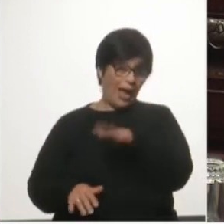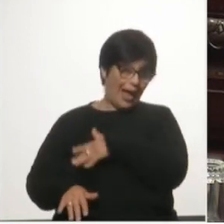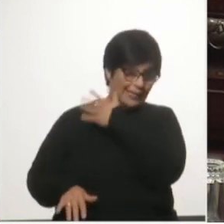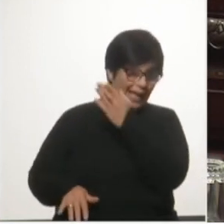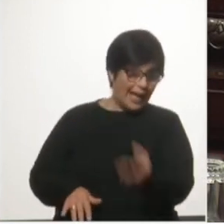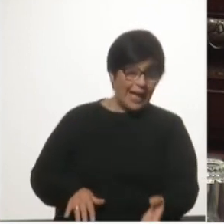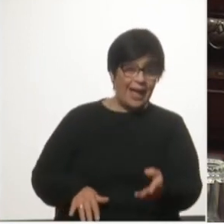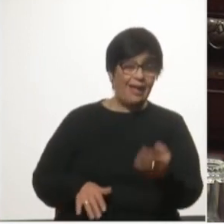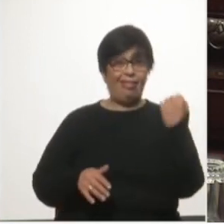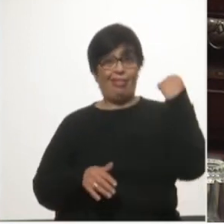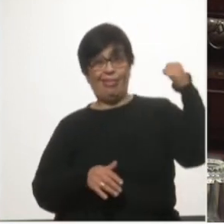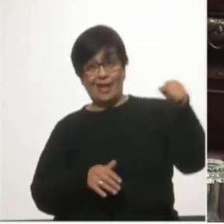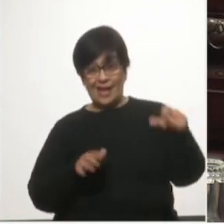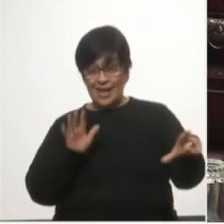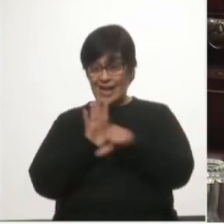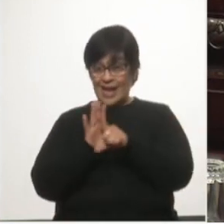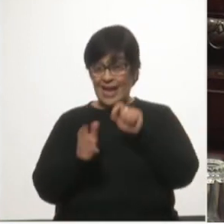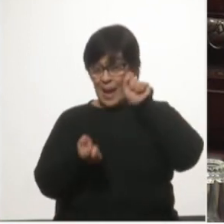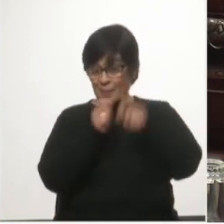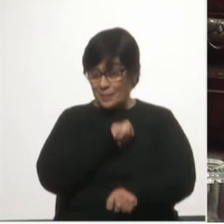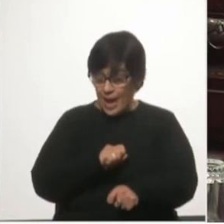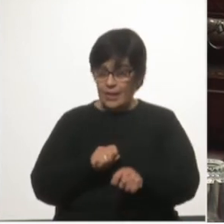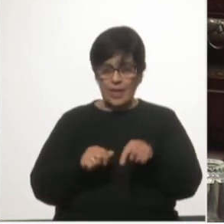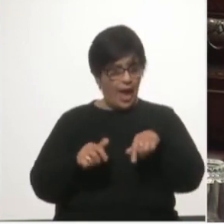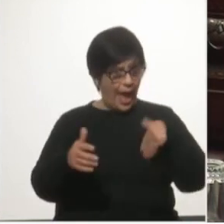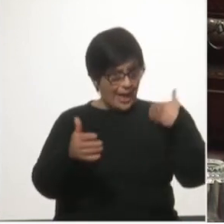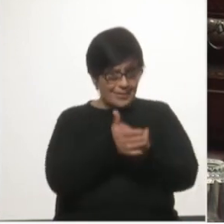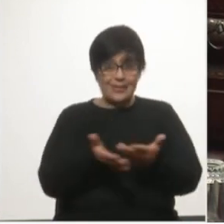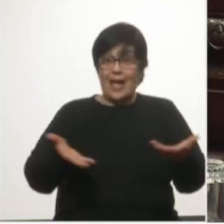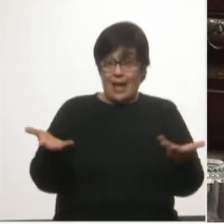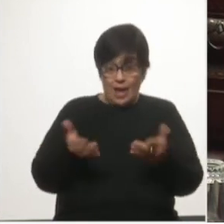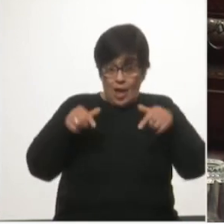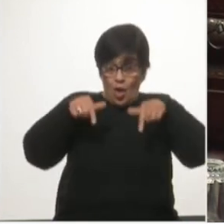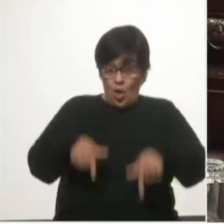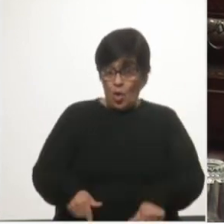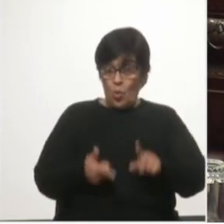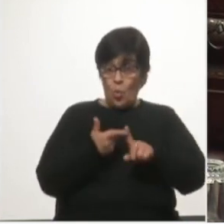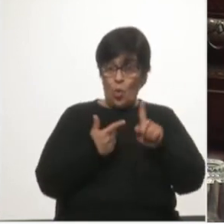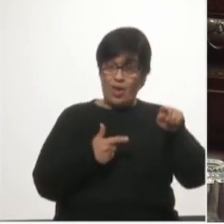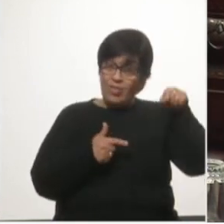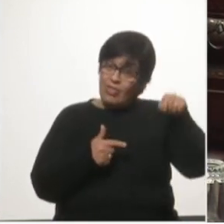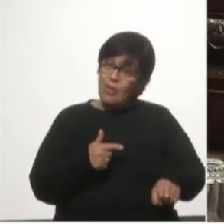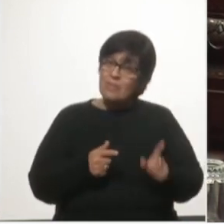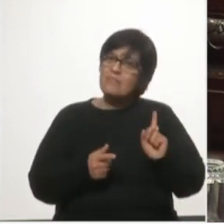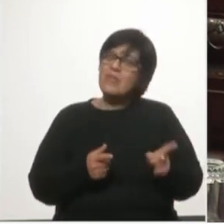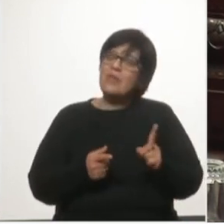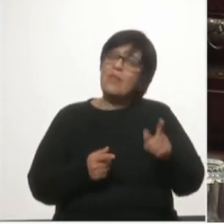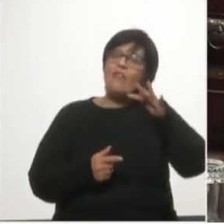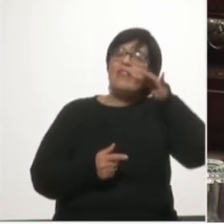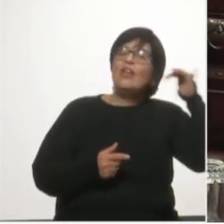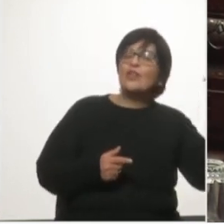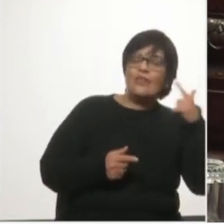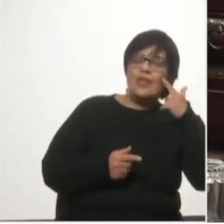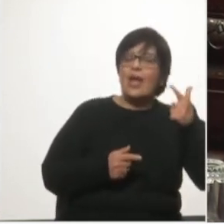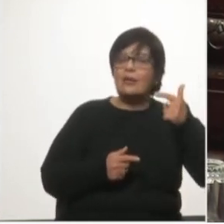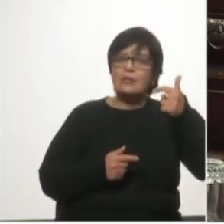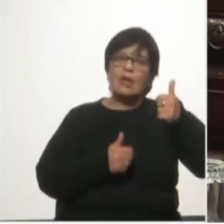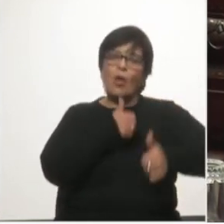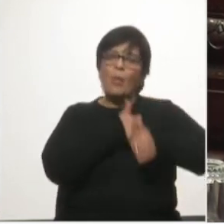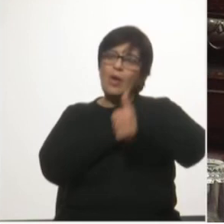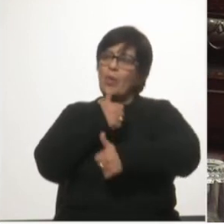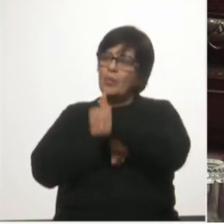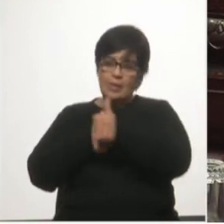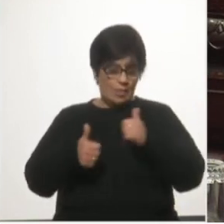violentar la ley de puertos hasta este acuerdo y la filosofía dice el ministro era la competencia con otros